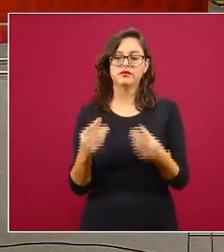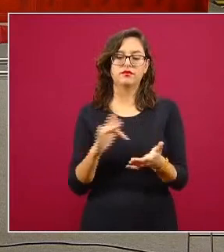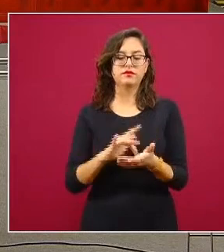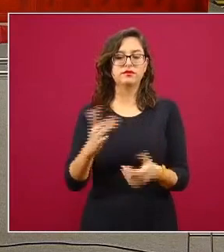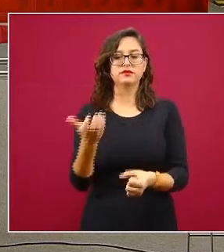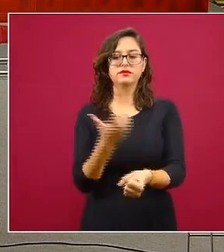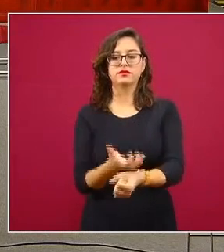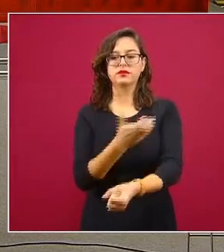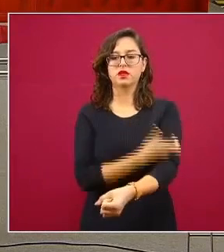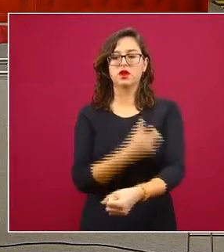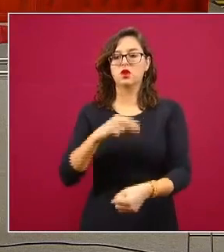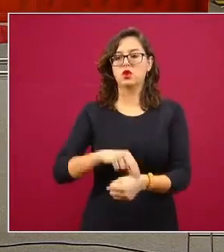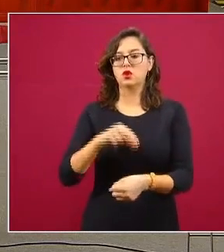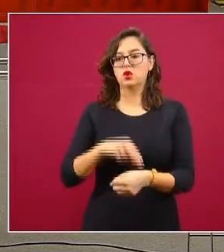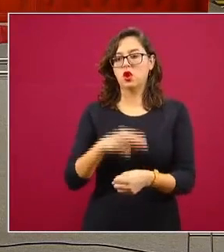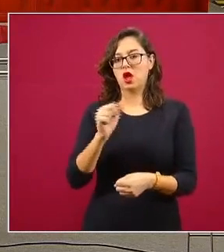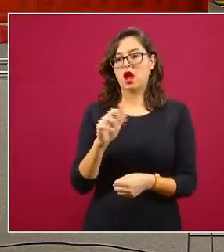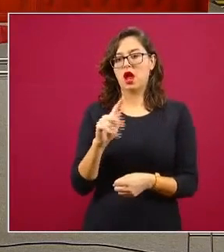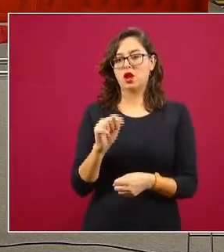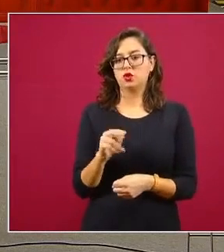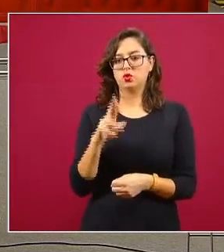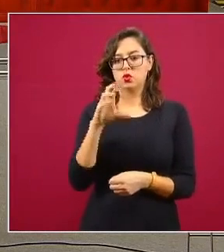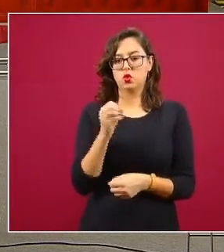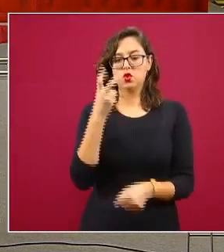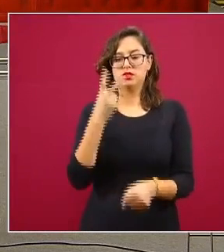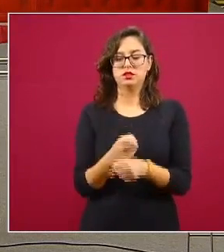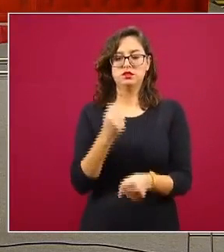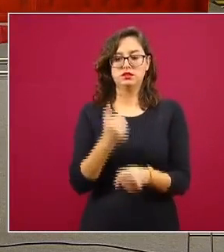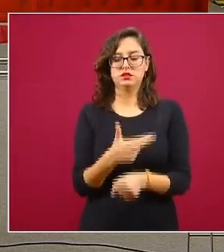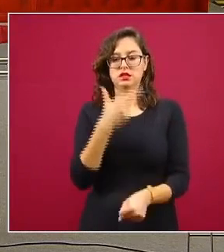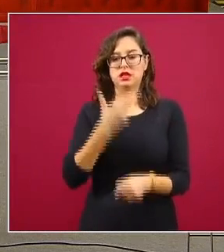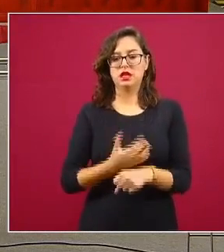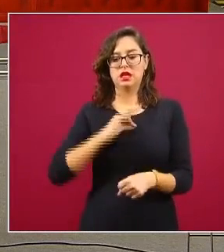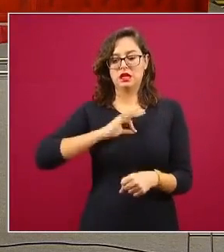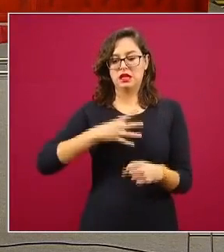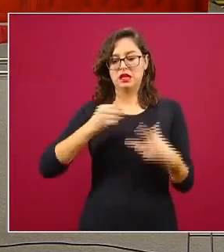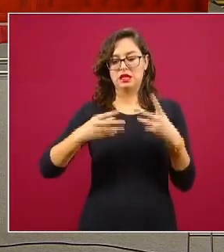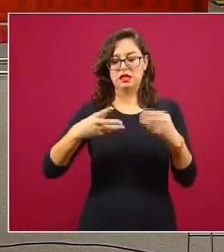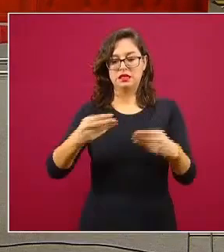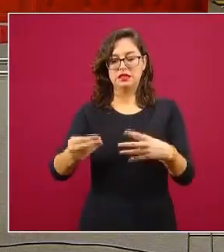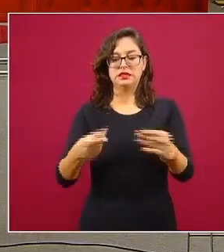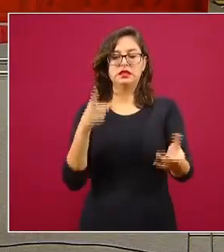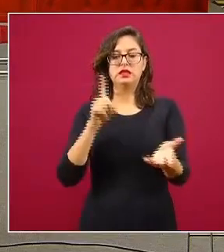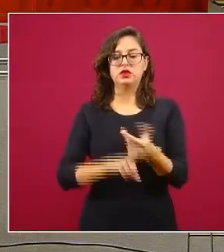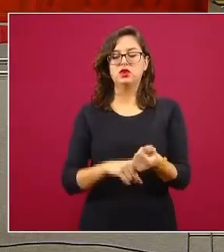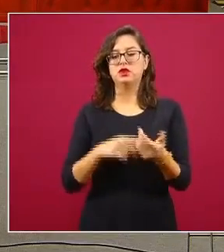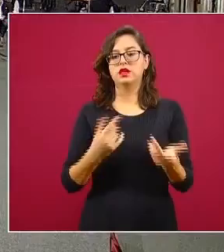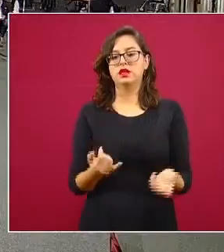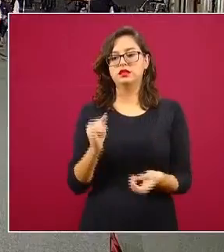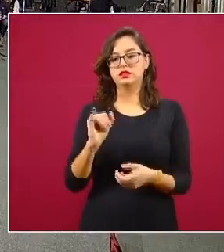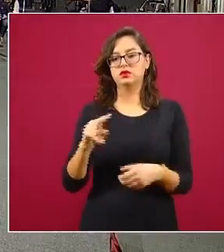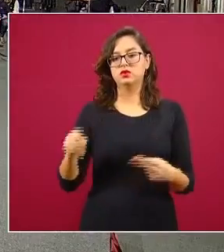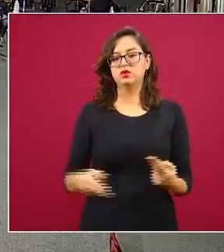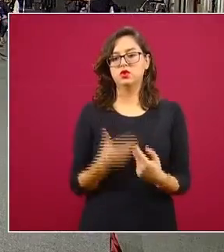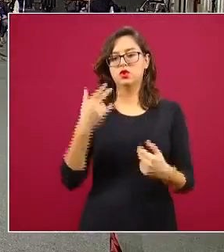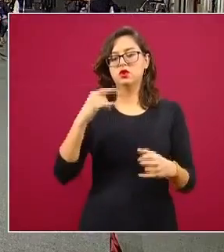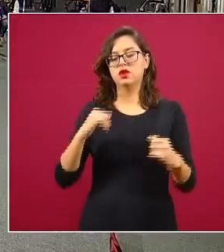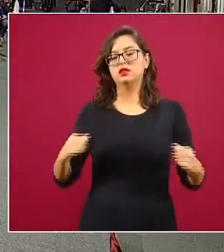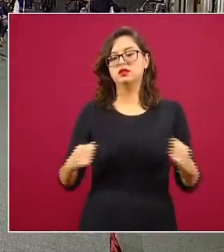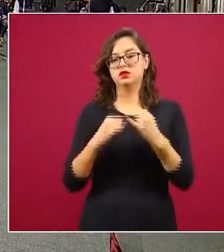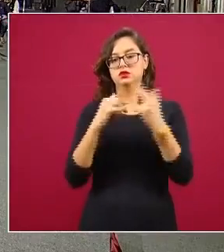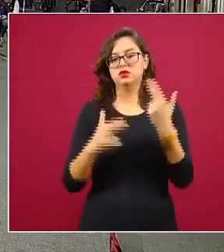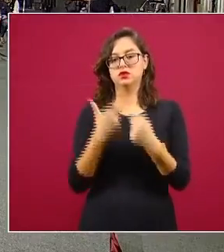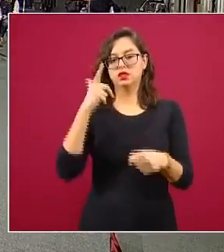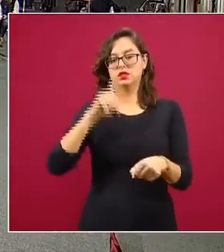mucho al doctor Arturo Galindo, él es el subdirector de Epidemiología Hospitalaria del Instituto Nacional de Nutrición, de Ciencias Médicas y Nutrición